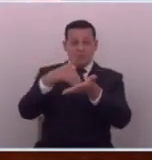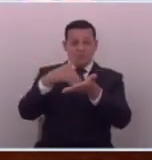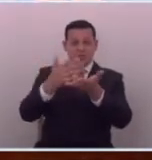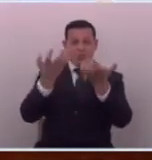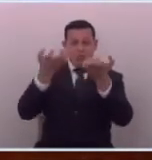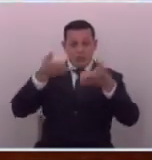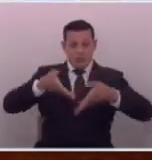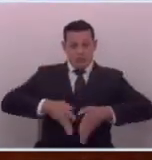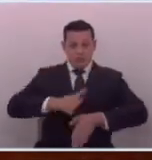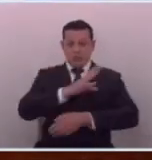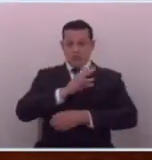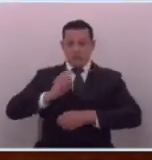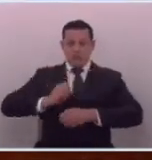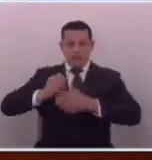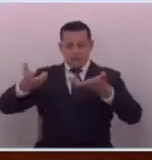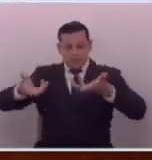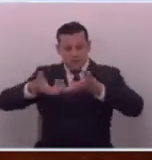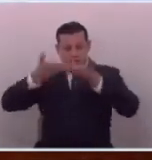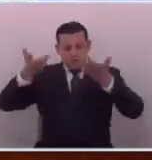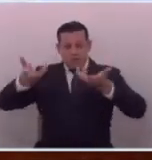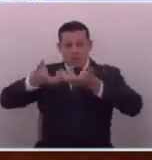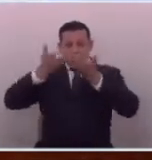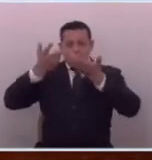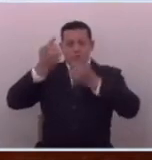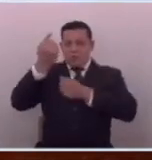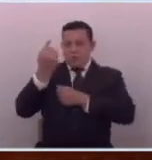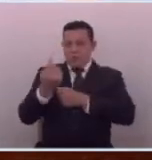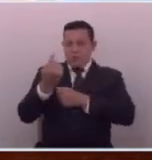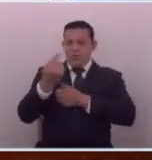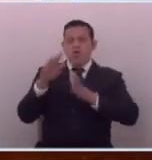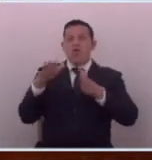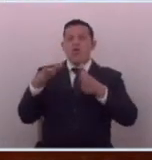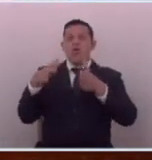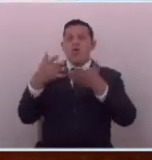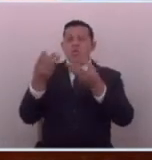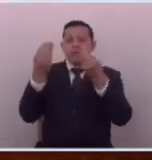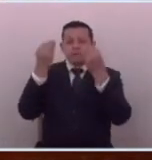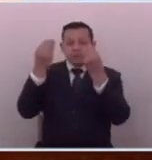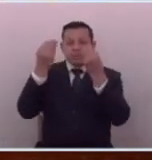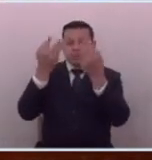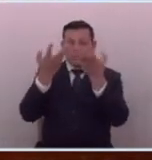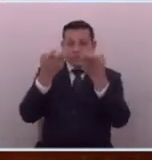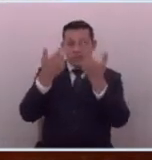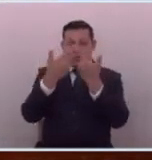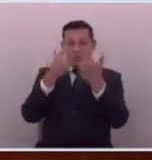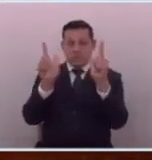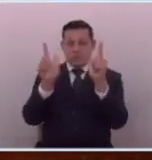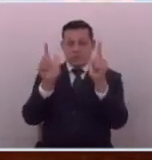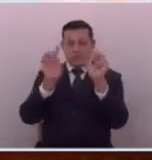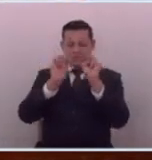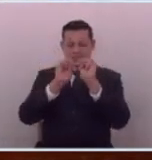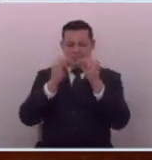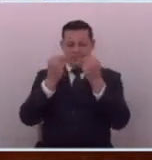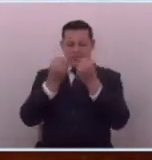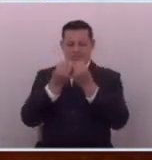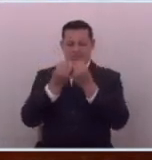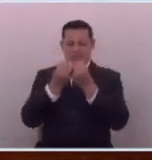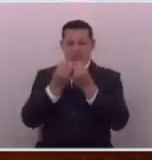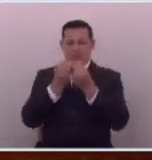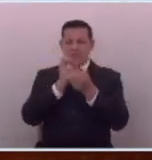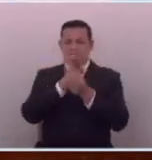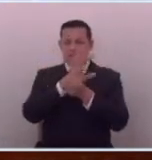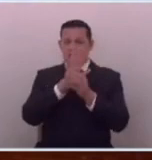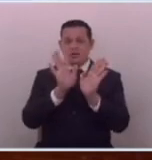muchos salvadoreños he indagado con bastantes decían pero como es posible que quiera liberar yo les decía miren